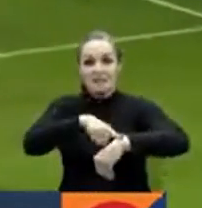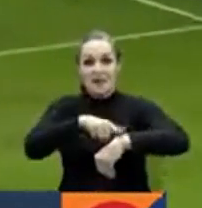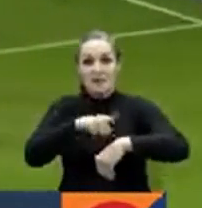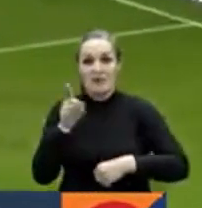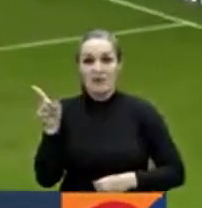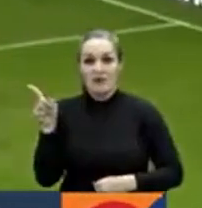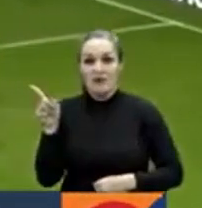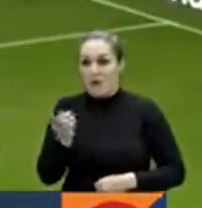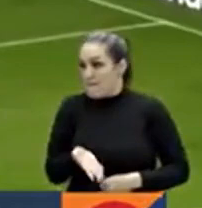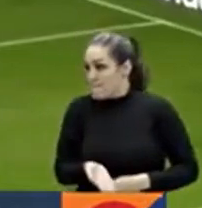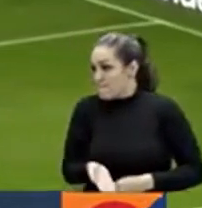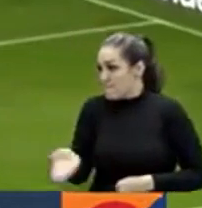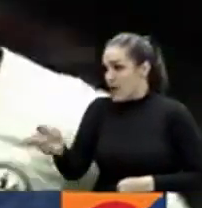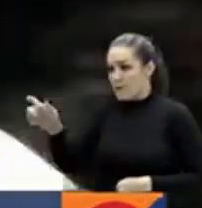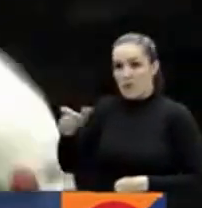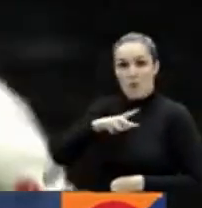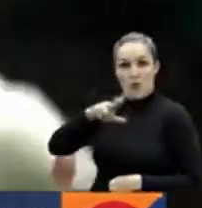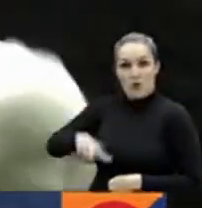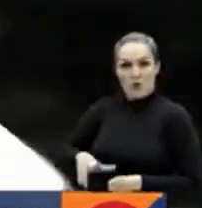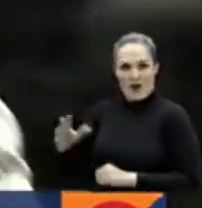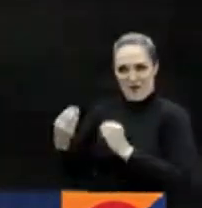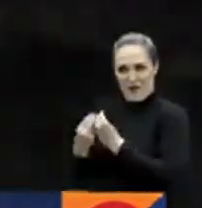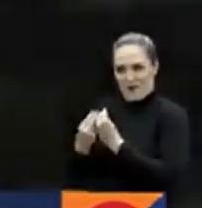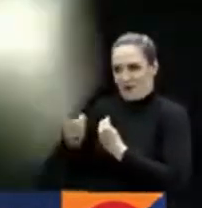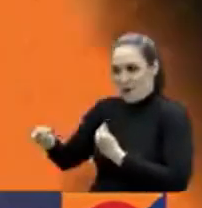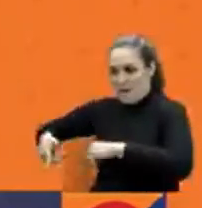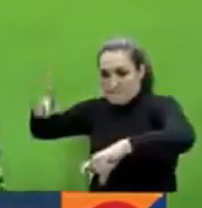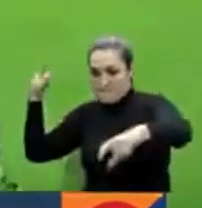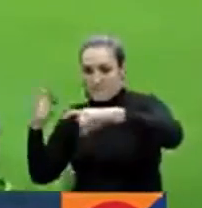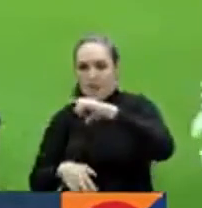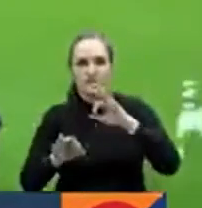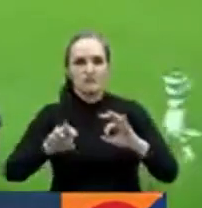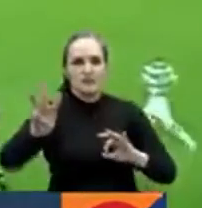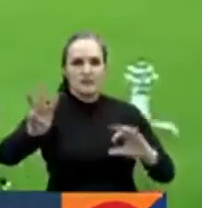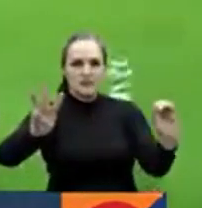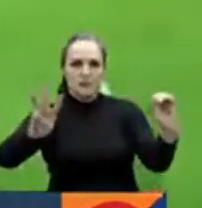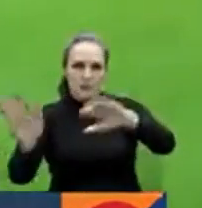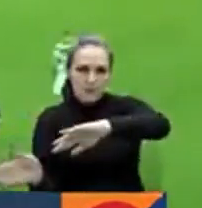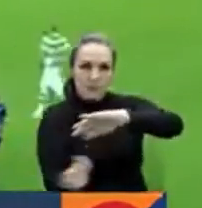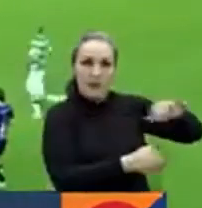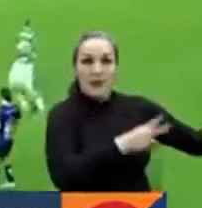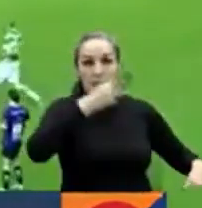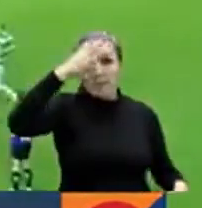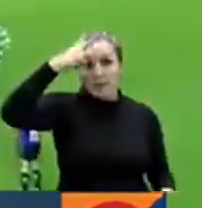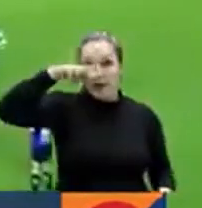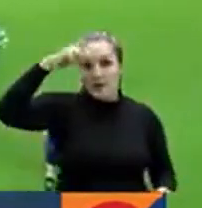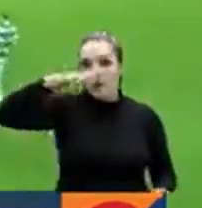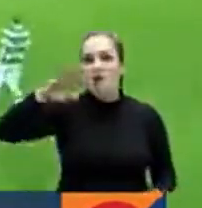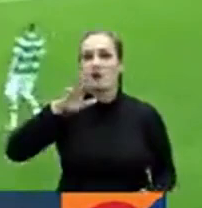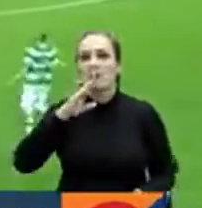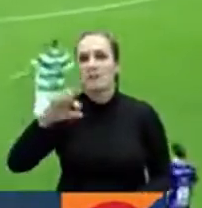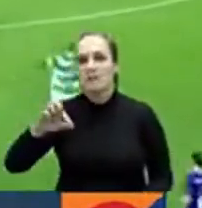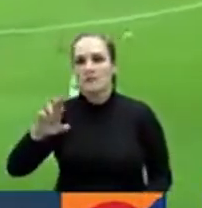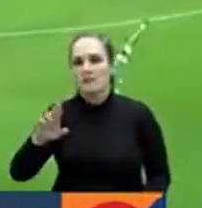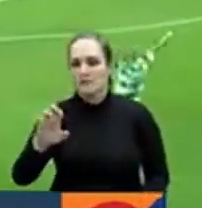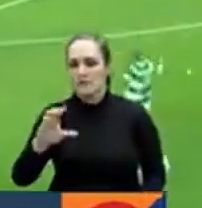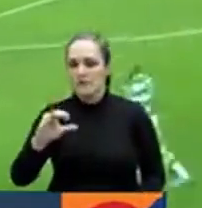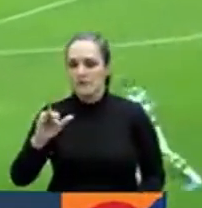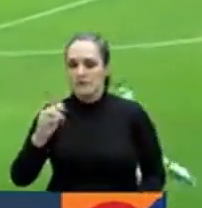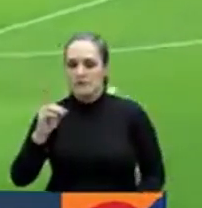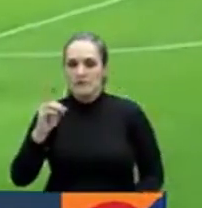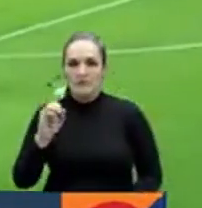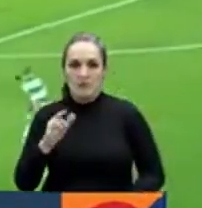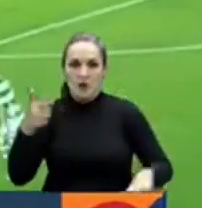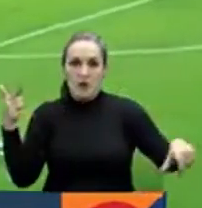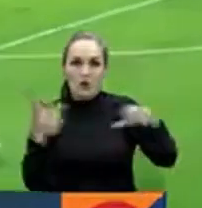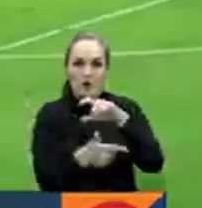este balón al portugués Aurelio Buta para el definitivo 3 a 0. En el fútbol mexicano, fue Harold Preciado quien marcó el gol definitivo en